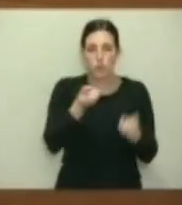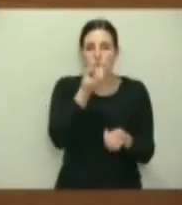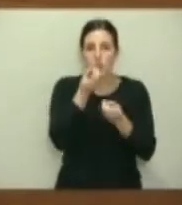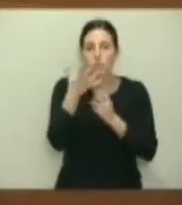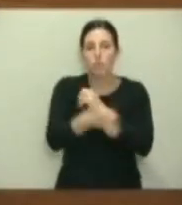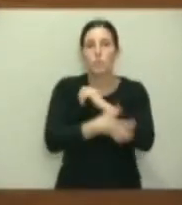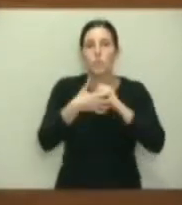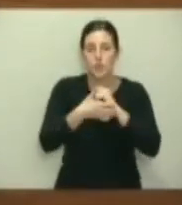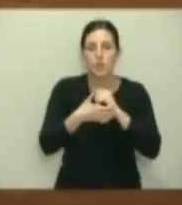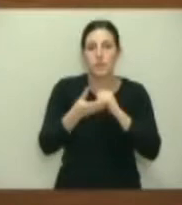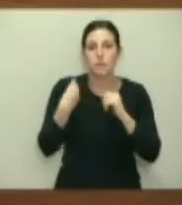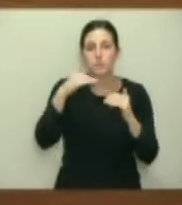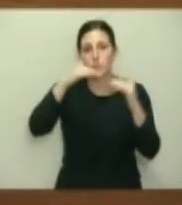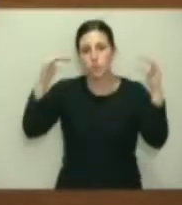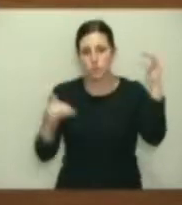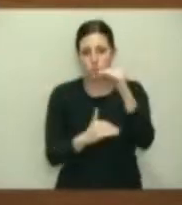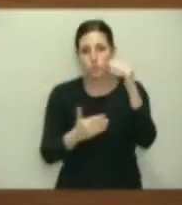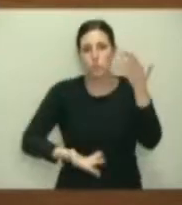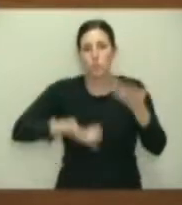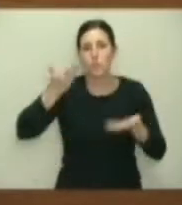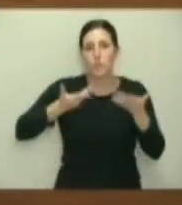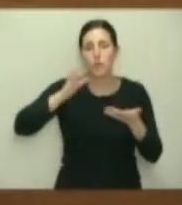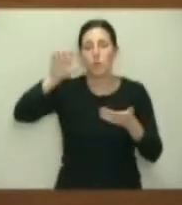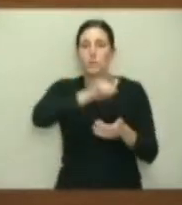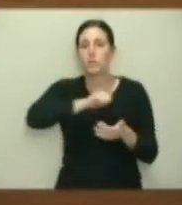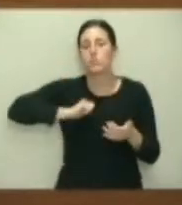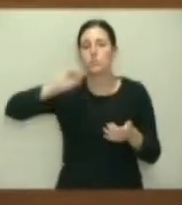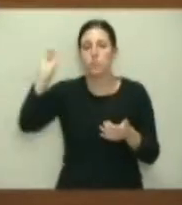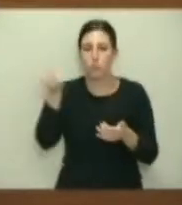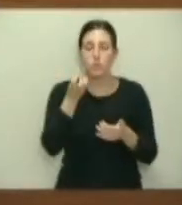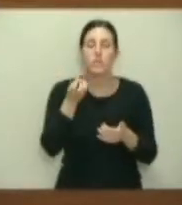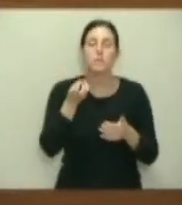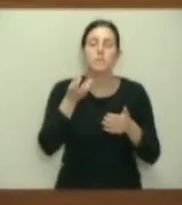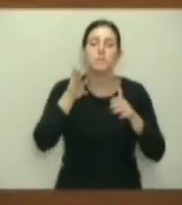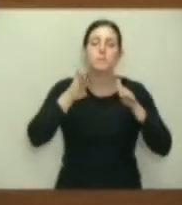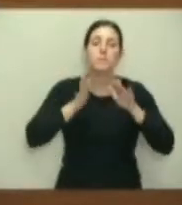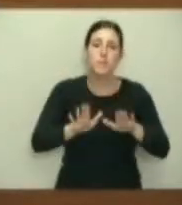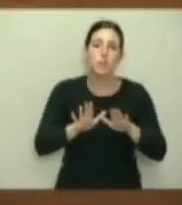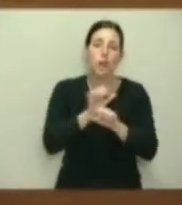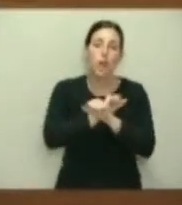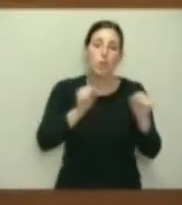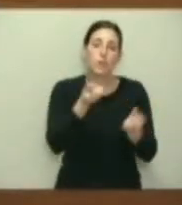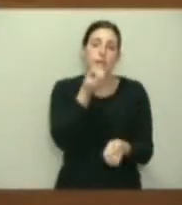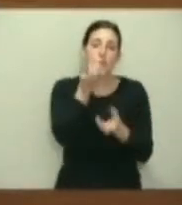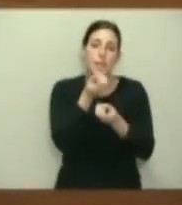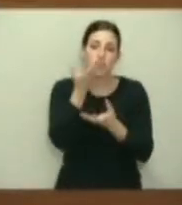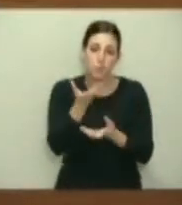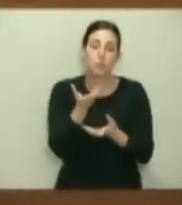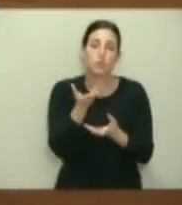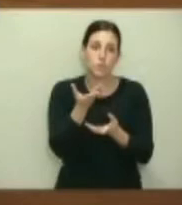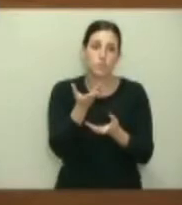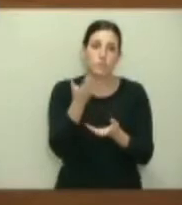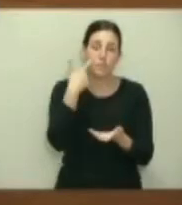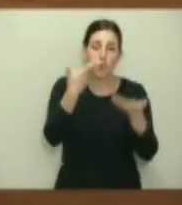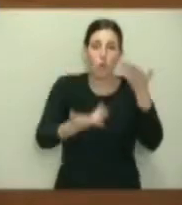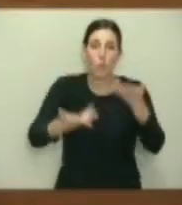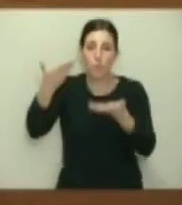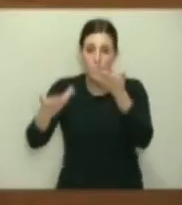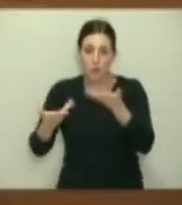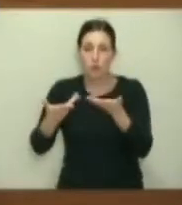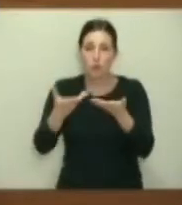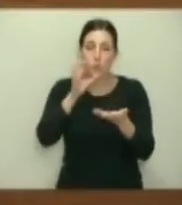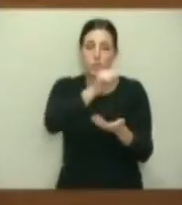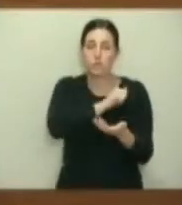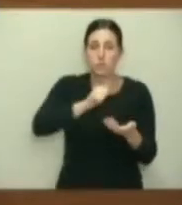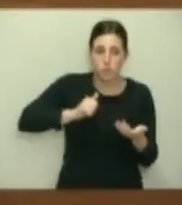la pobreza son inferiores a los que existen en otras comunidades autónomas. En cualquier caso, aunque esos datos en términos comparativos en comunidades autónomas sean esos,